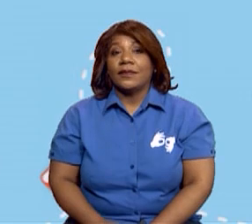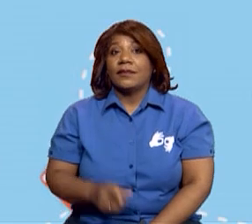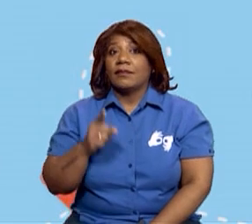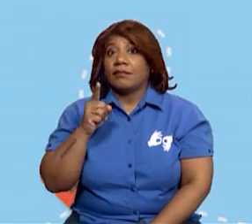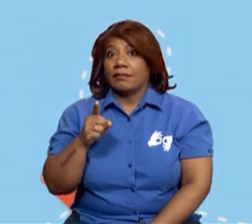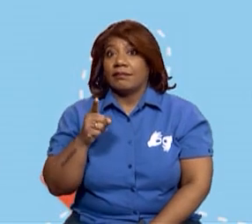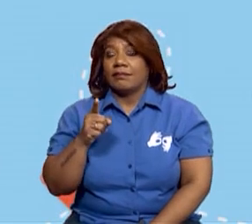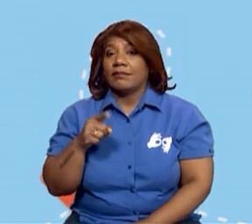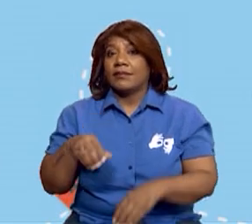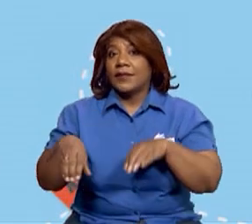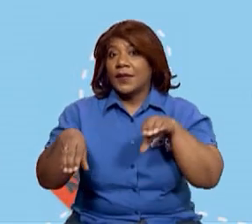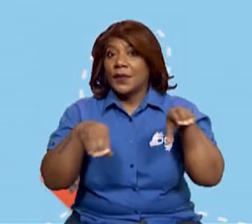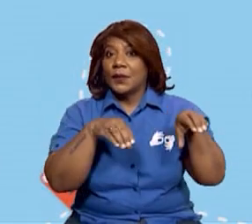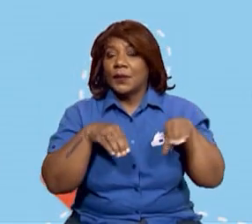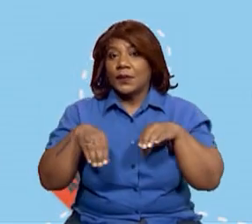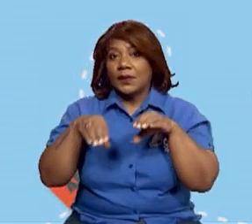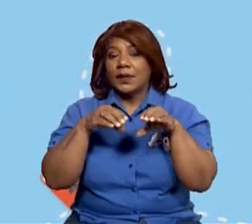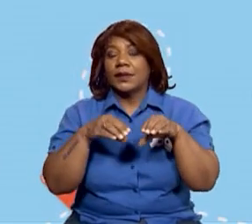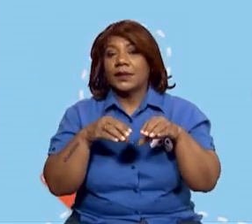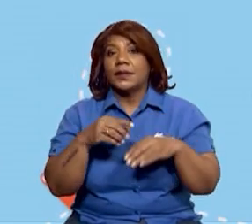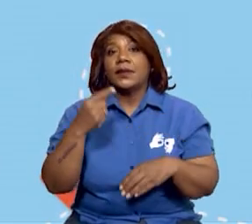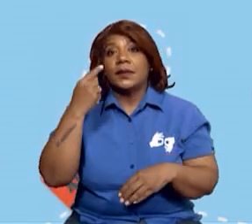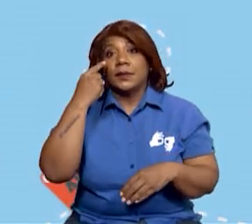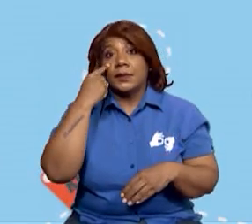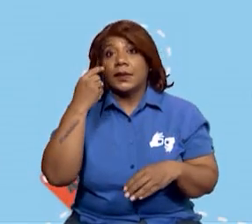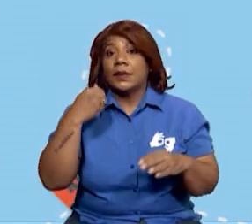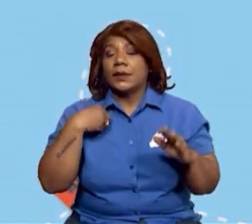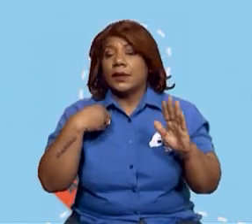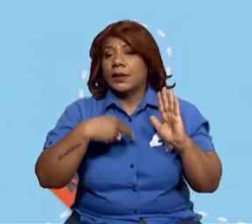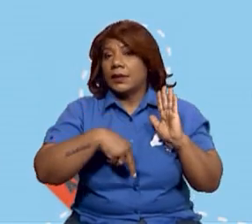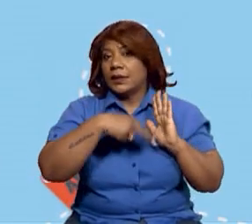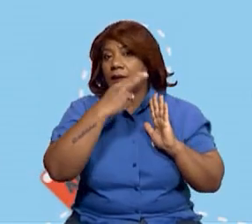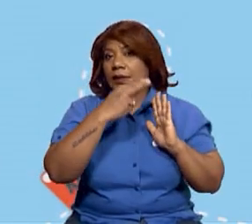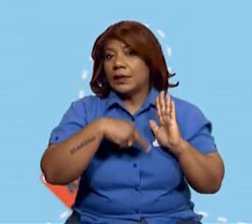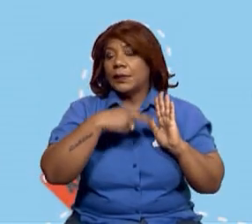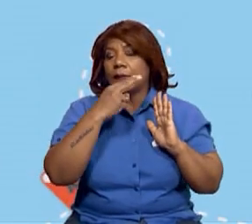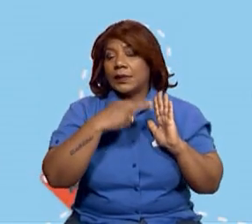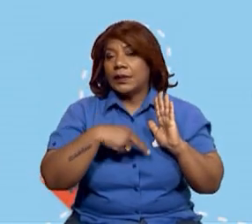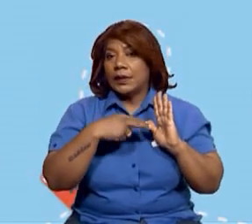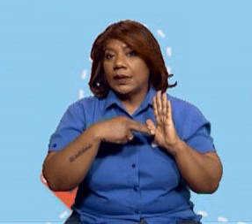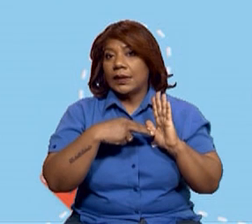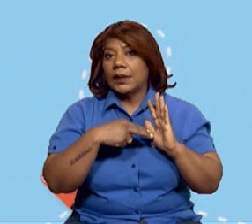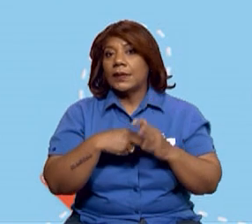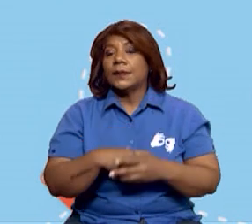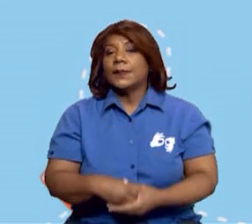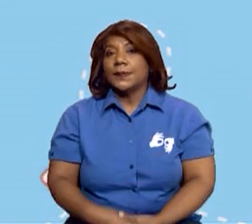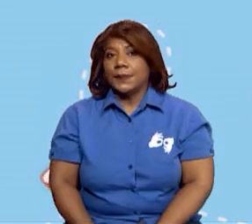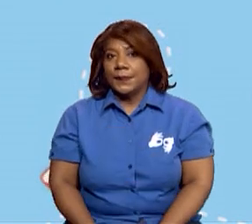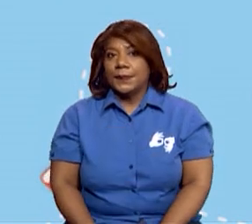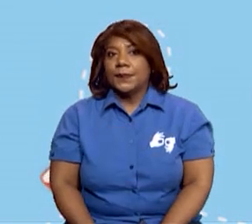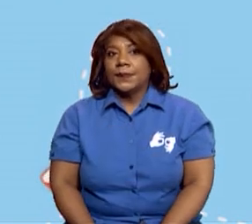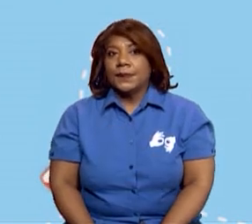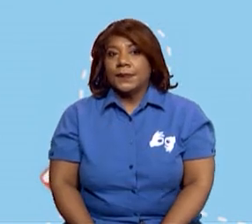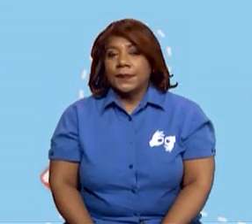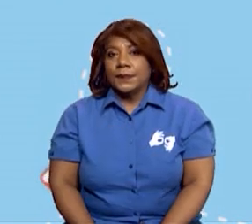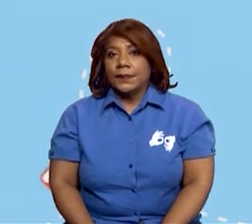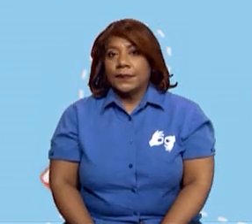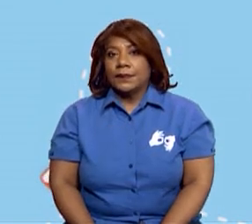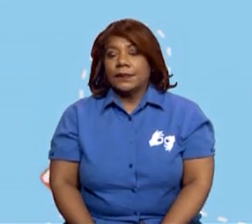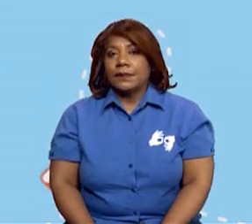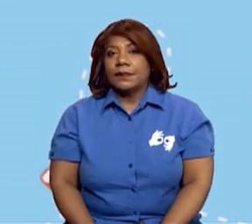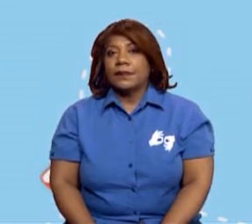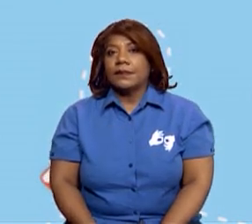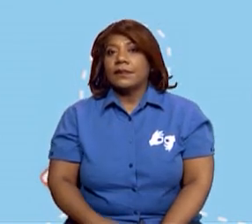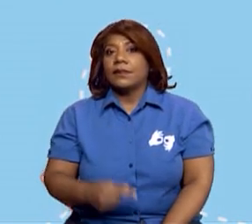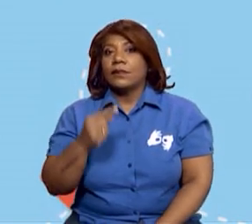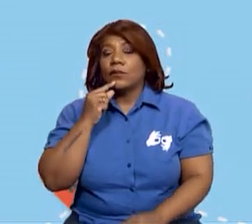también es una actividad que viene conjuntamente con la anterior. Vas a colorear y también en el recuadro